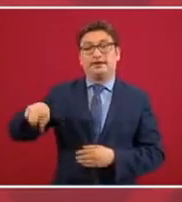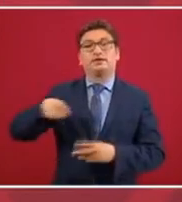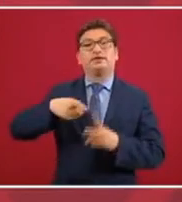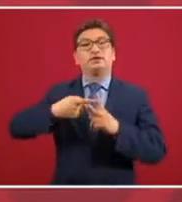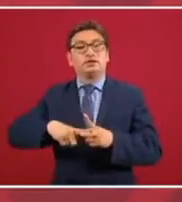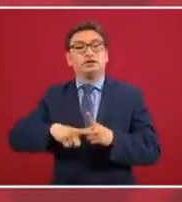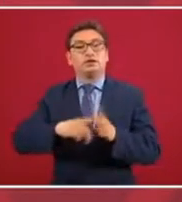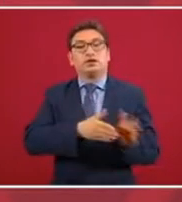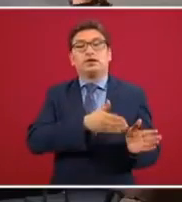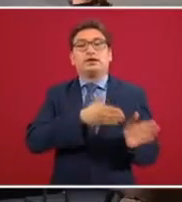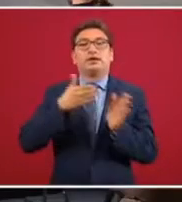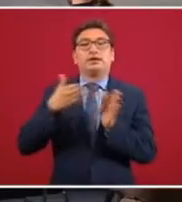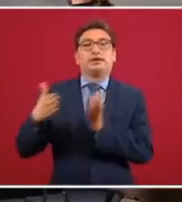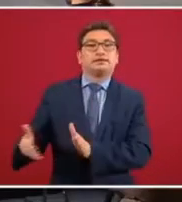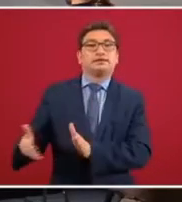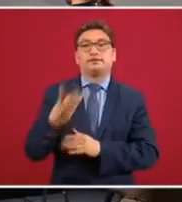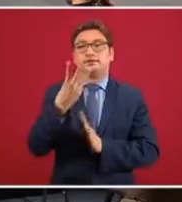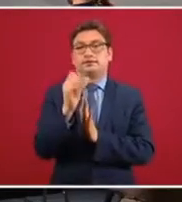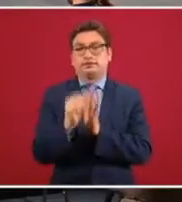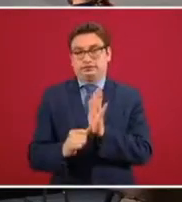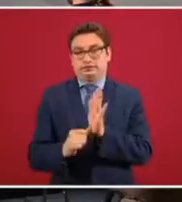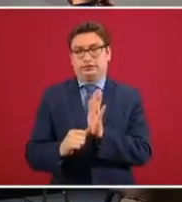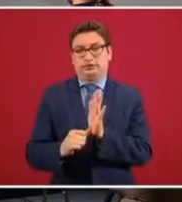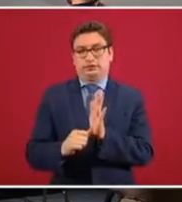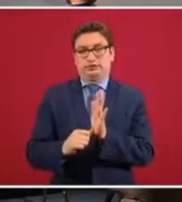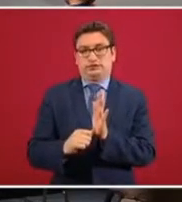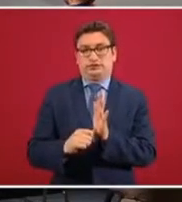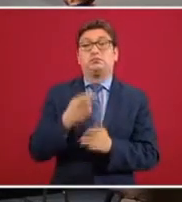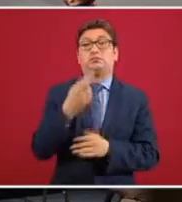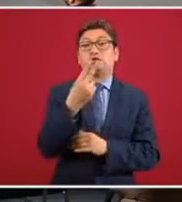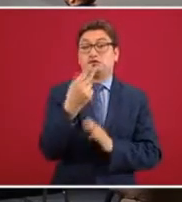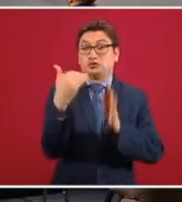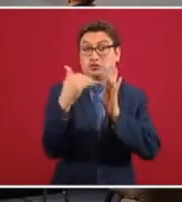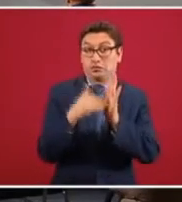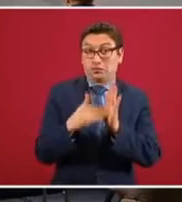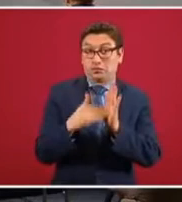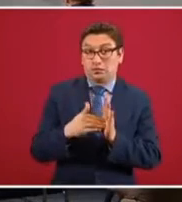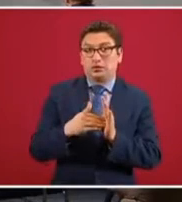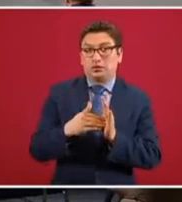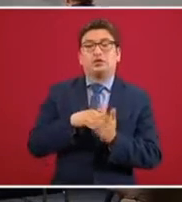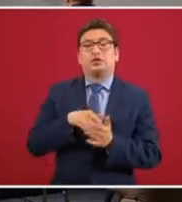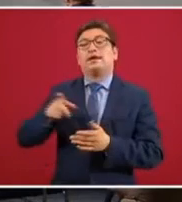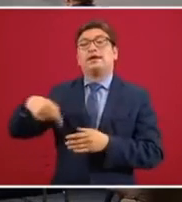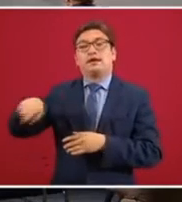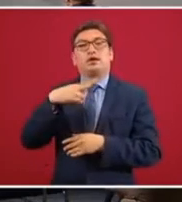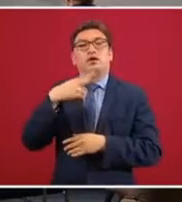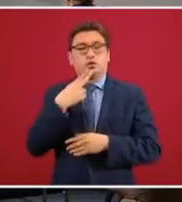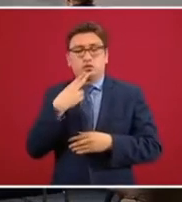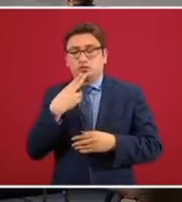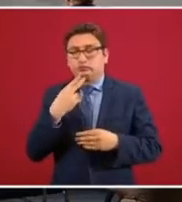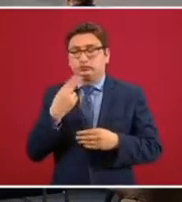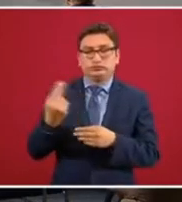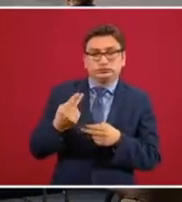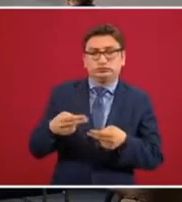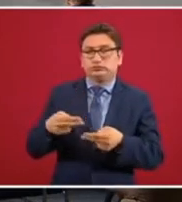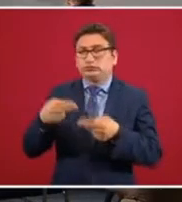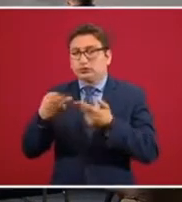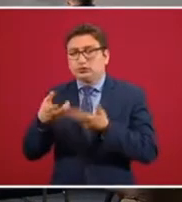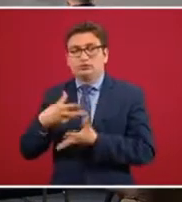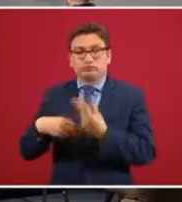después de tres meses, agarran los 25, se ayudan en lo más